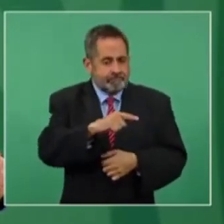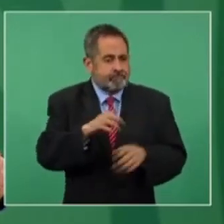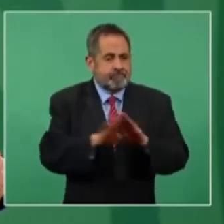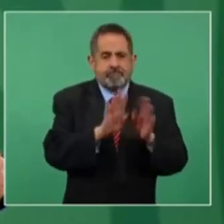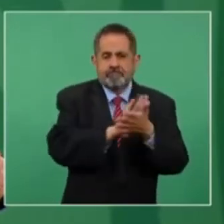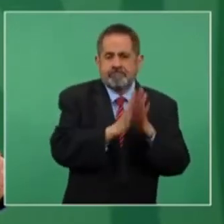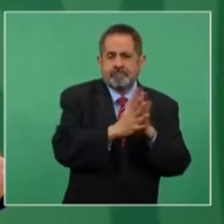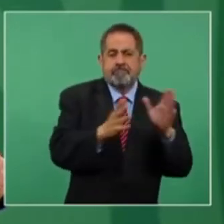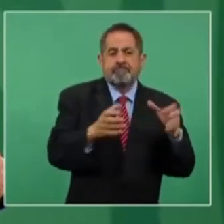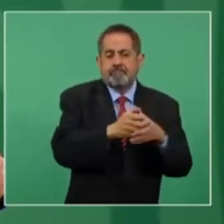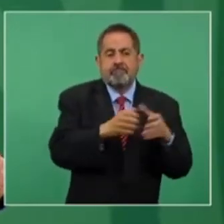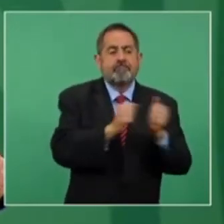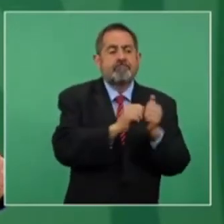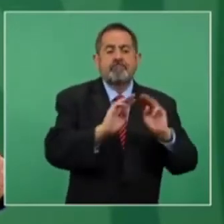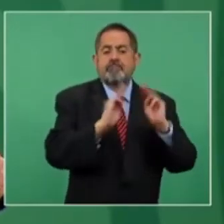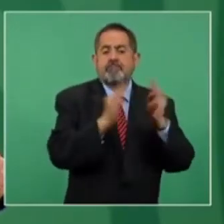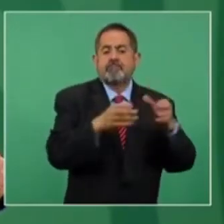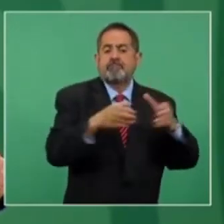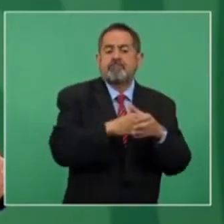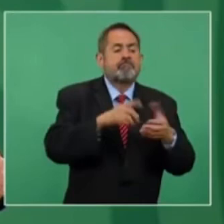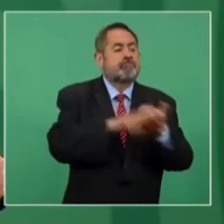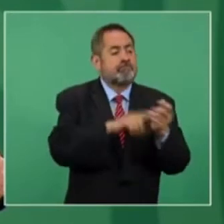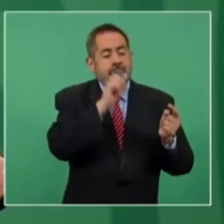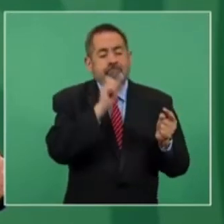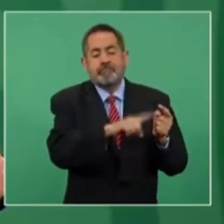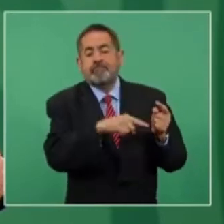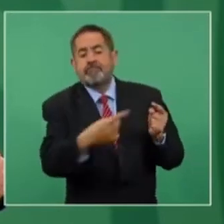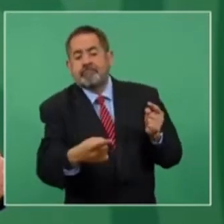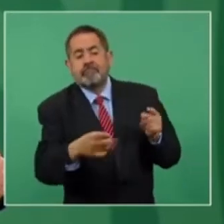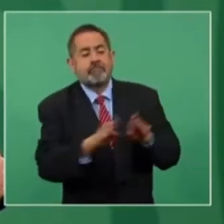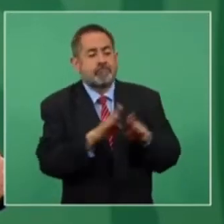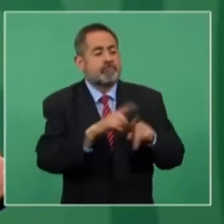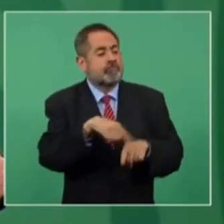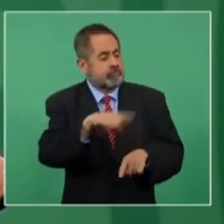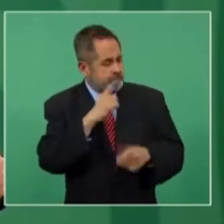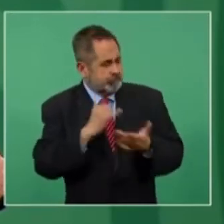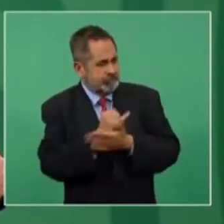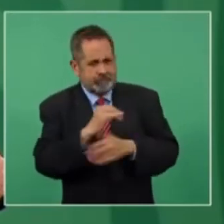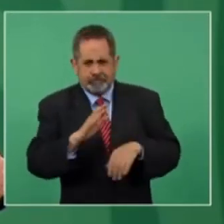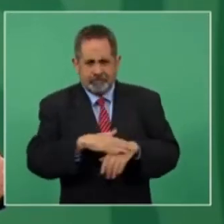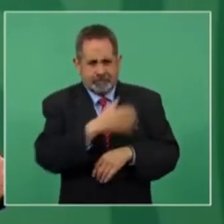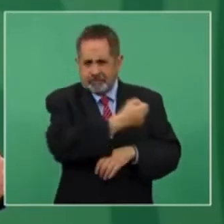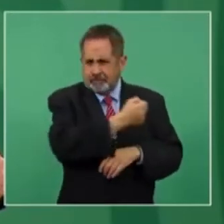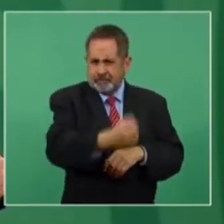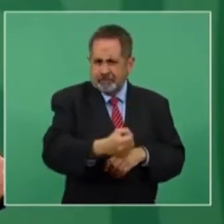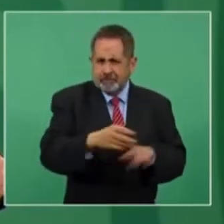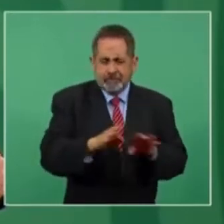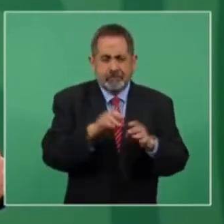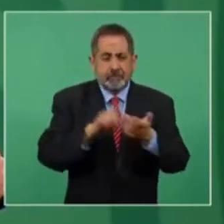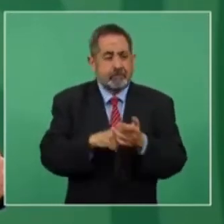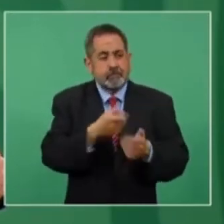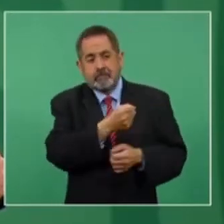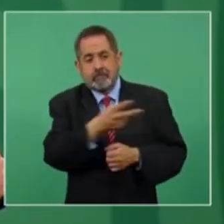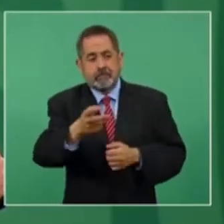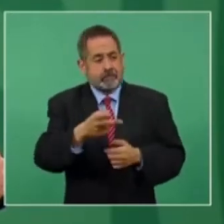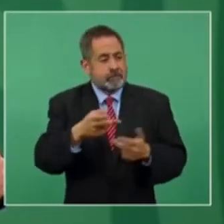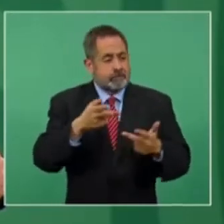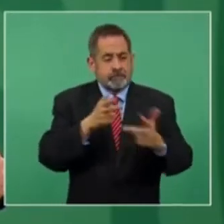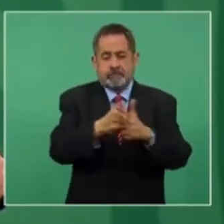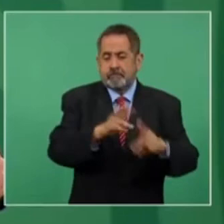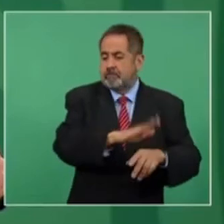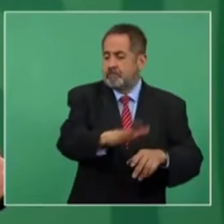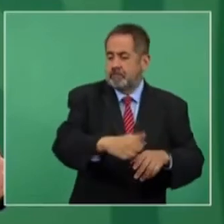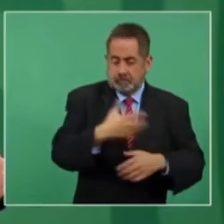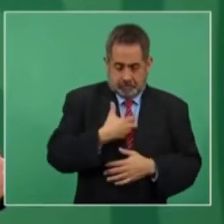vincularon no solamente con grupos delictivos, sino también cómo se tomó la decisión de que los propios perpetradores de las desapariciones